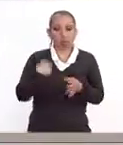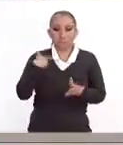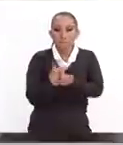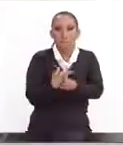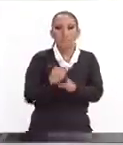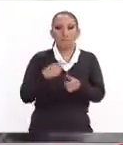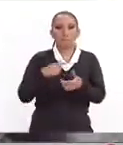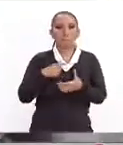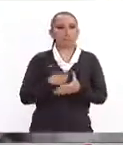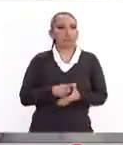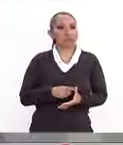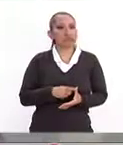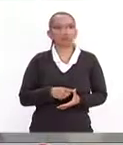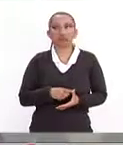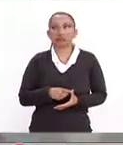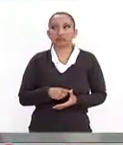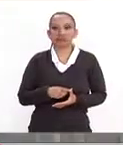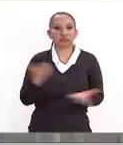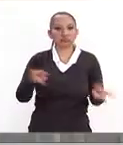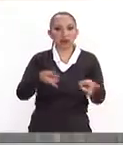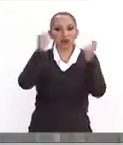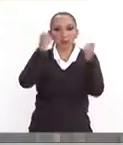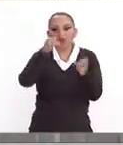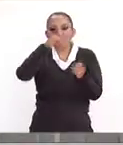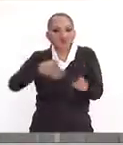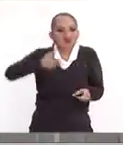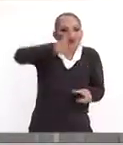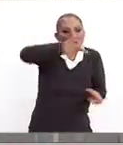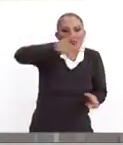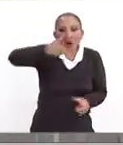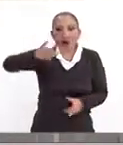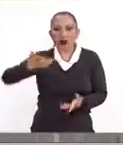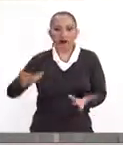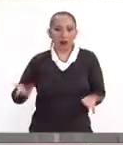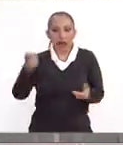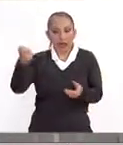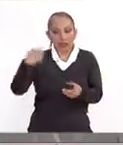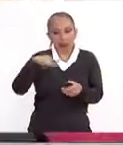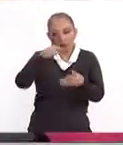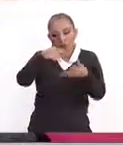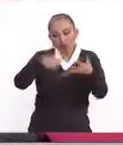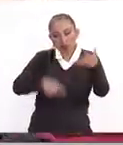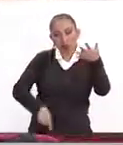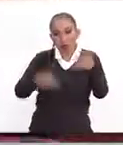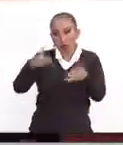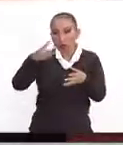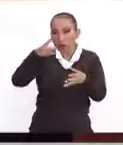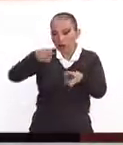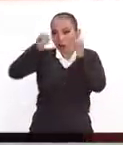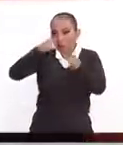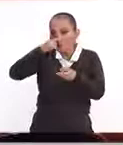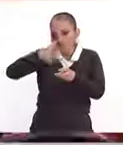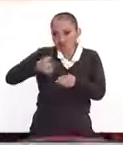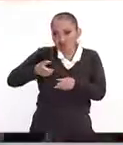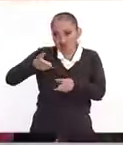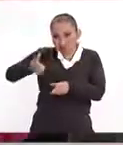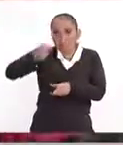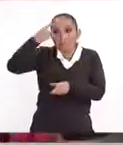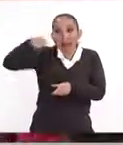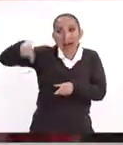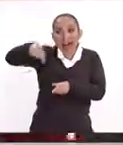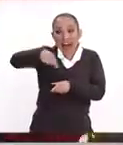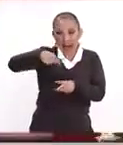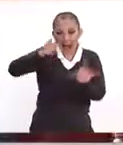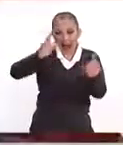violación, robo con violencia. Pero bueno, también en los robos con violencia generalmente para que,